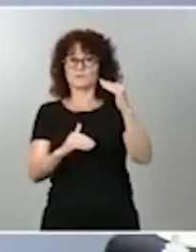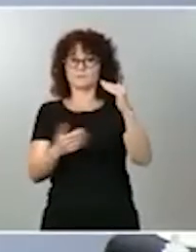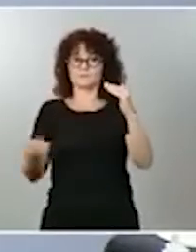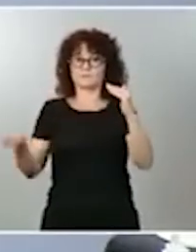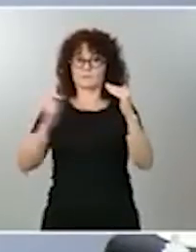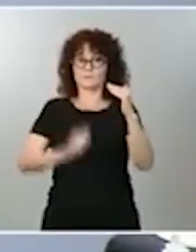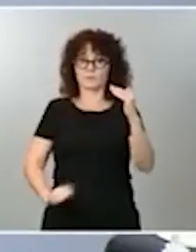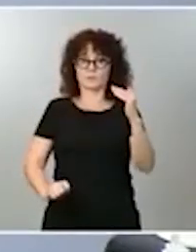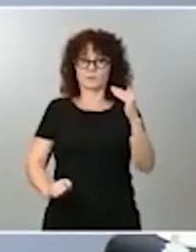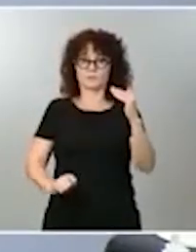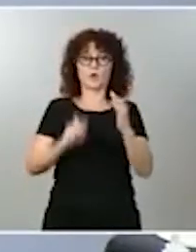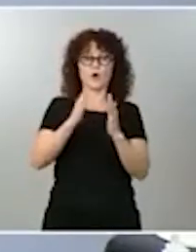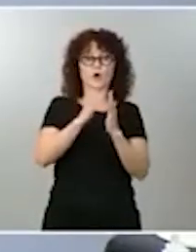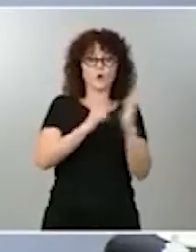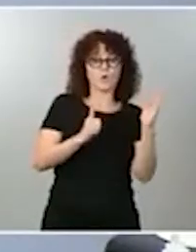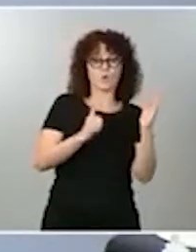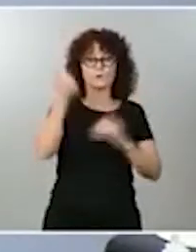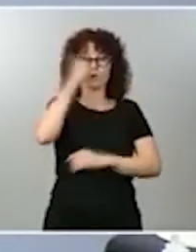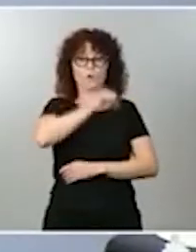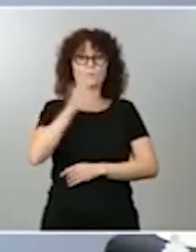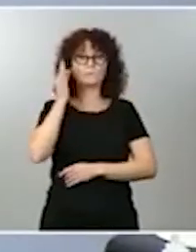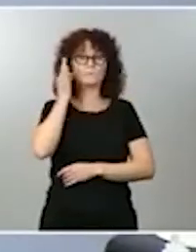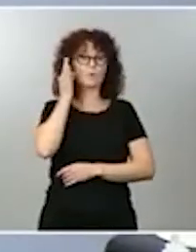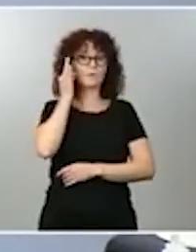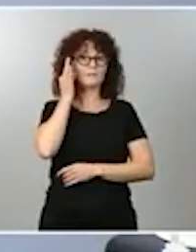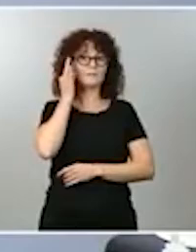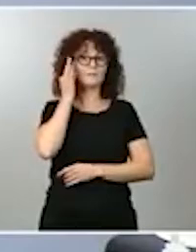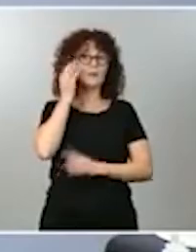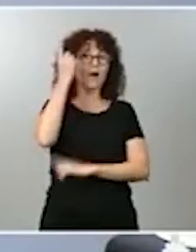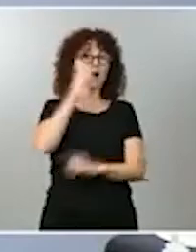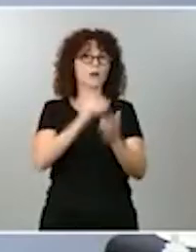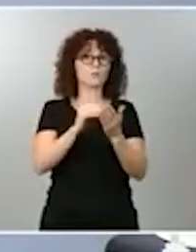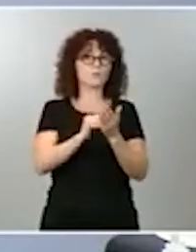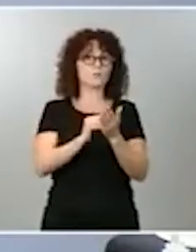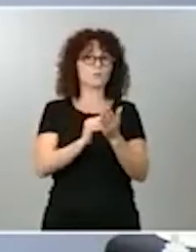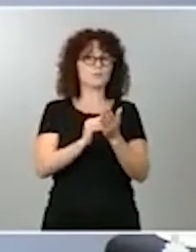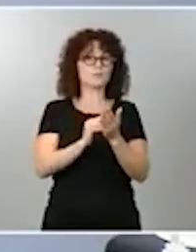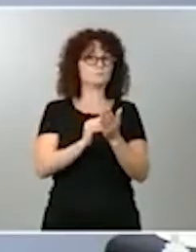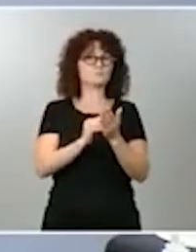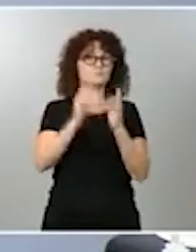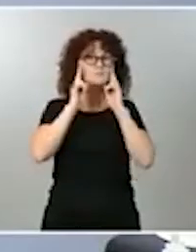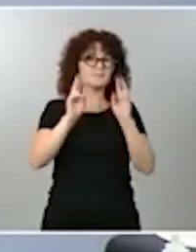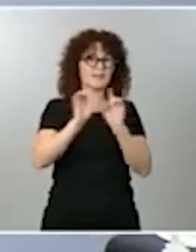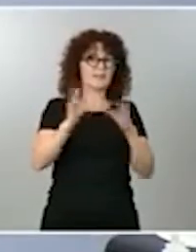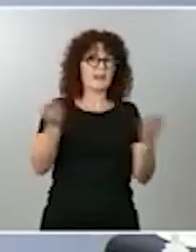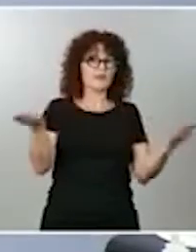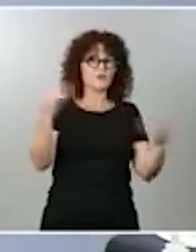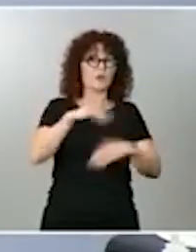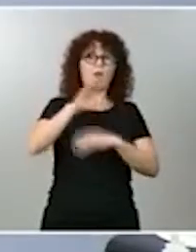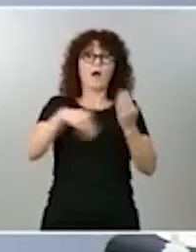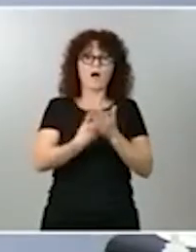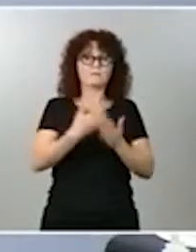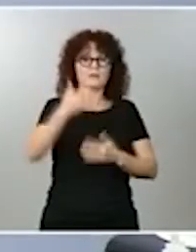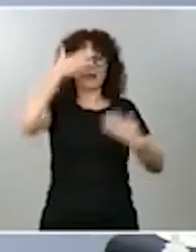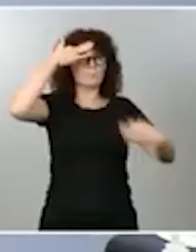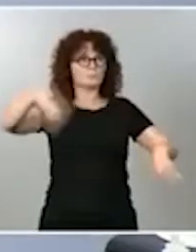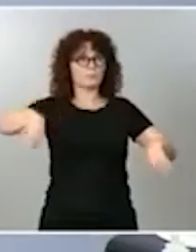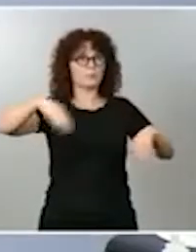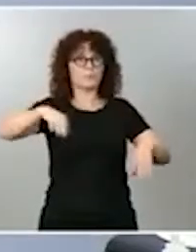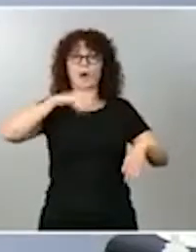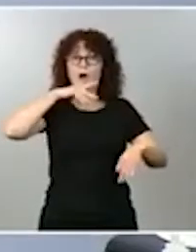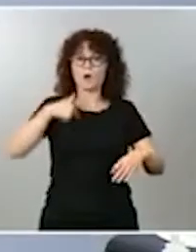que cobran hombres y mujeres que no son tan evidentes como parece y que muchas veces ni siquiera se detectan. Por tanto, con estas medidas de